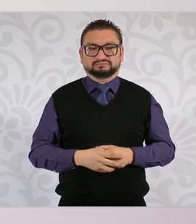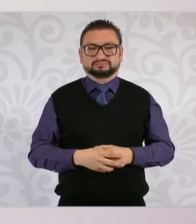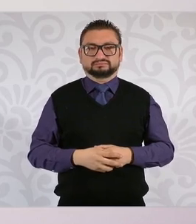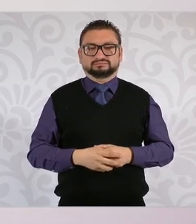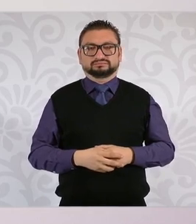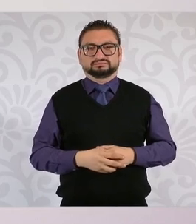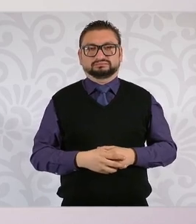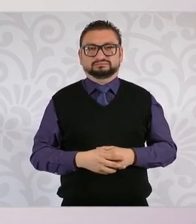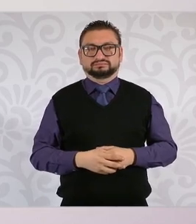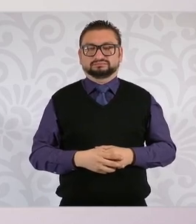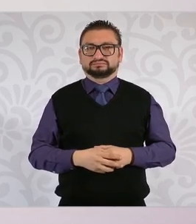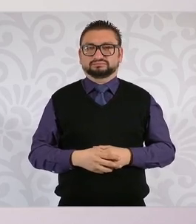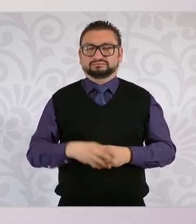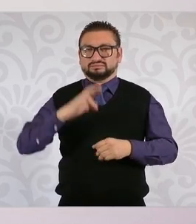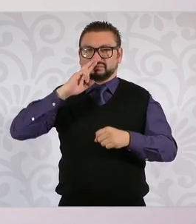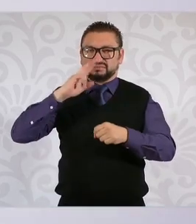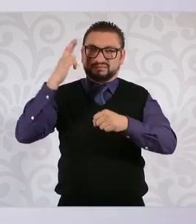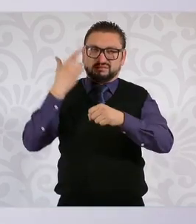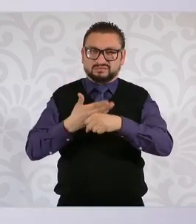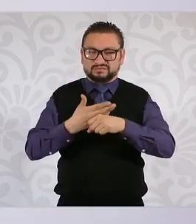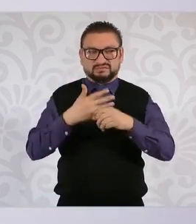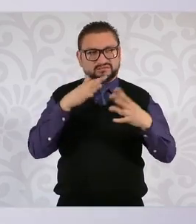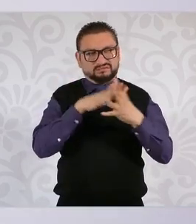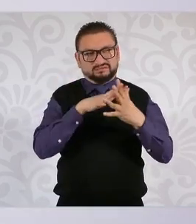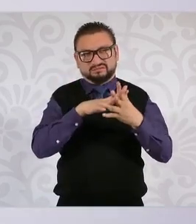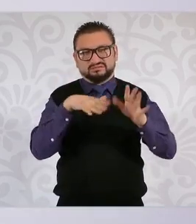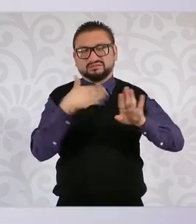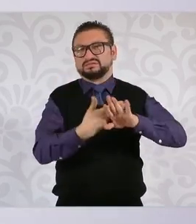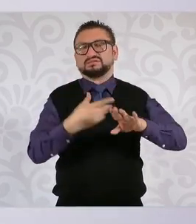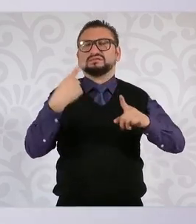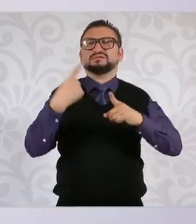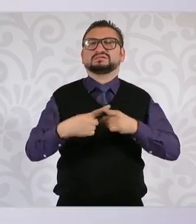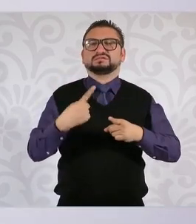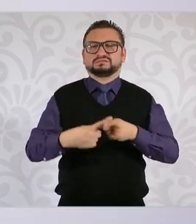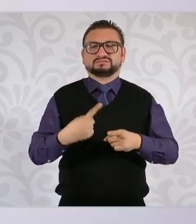y pone como responsable de la guerra contra el narco